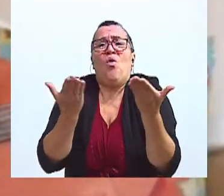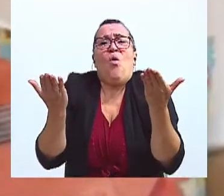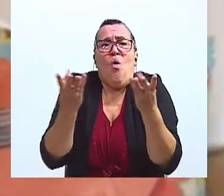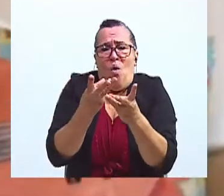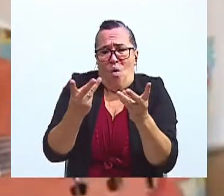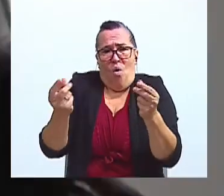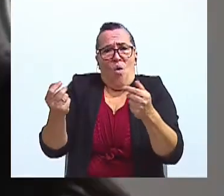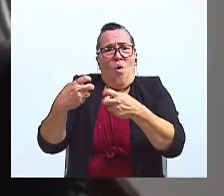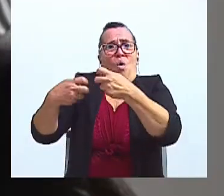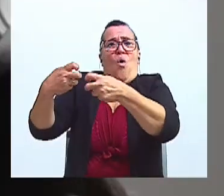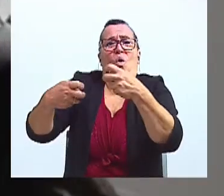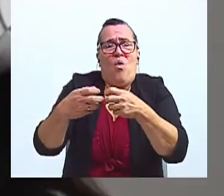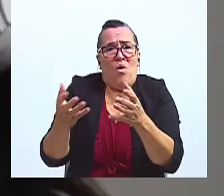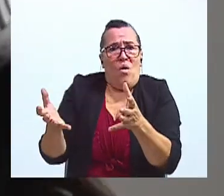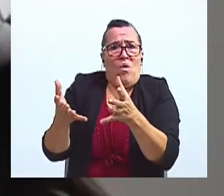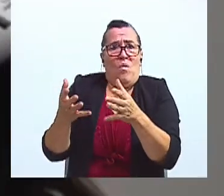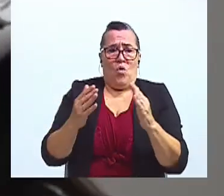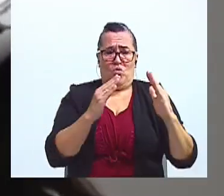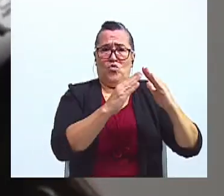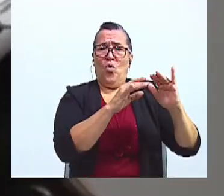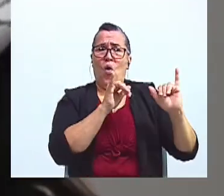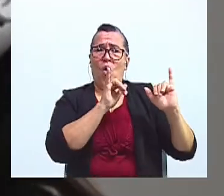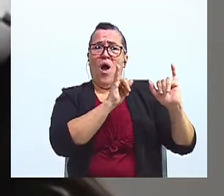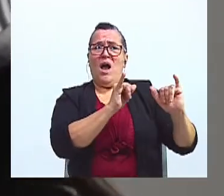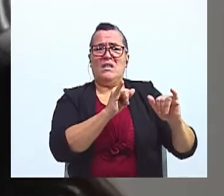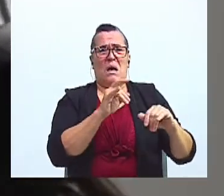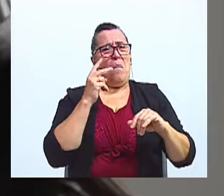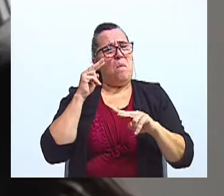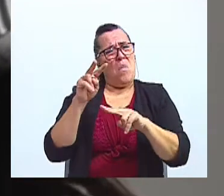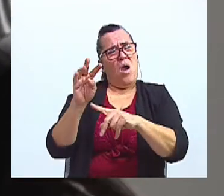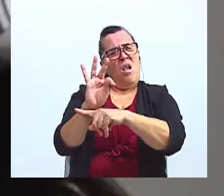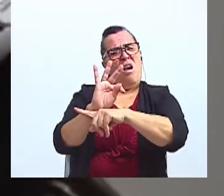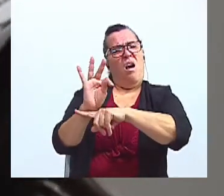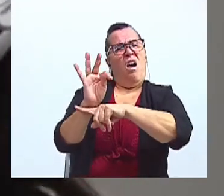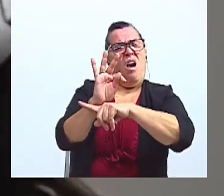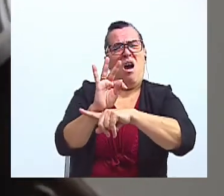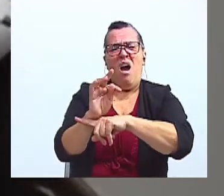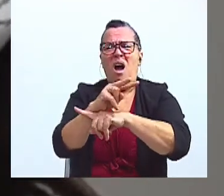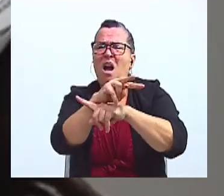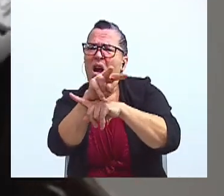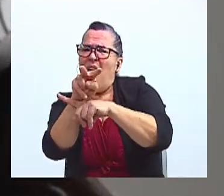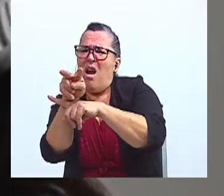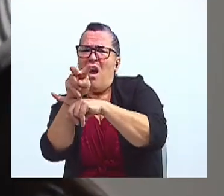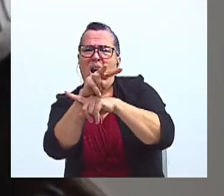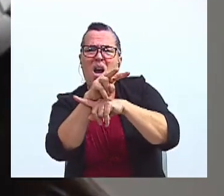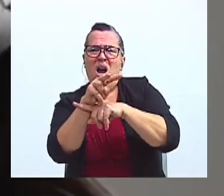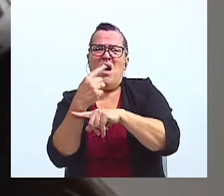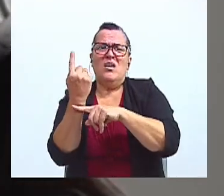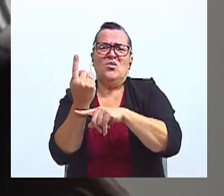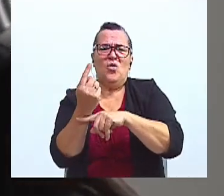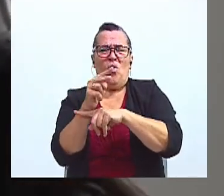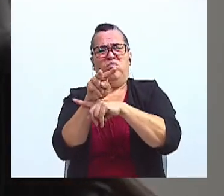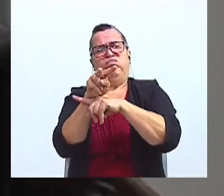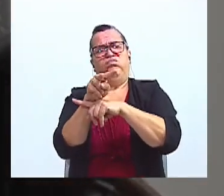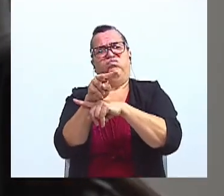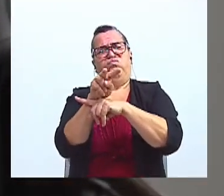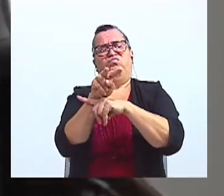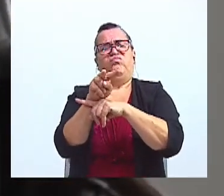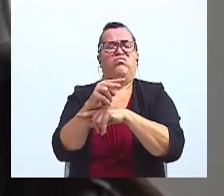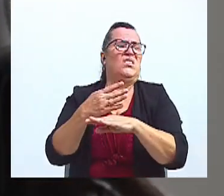en casa, pero estoy harta de mirarnos detrás de la pantalla